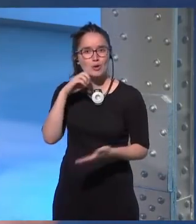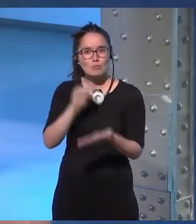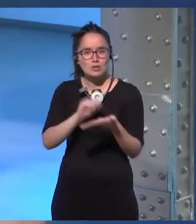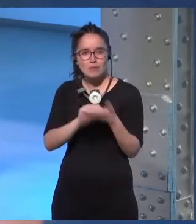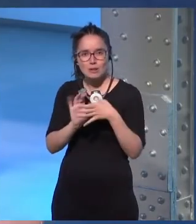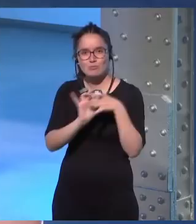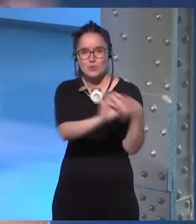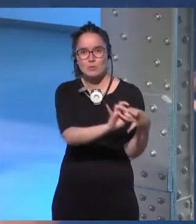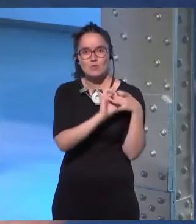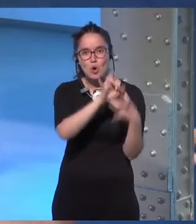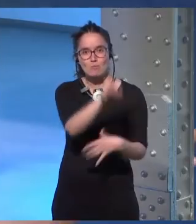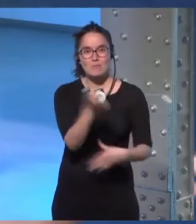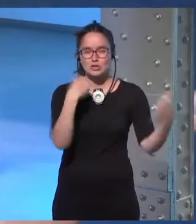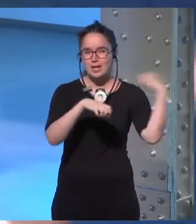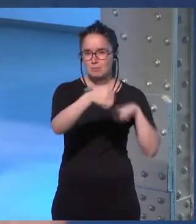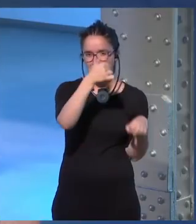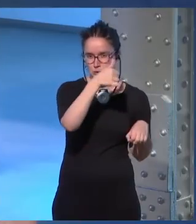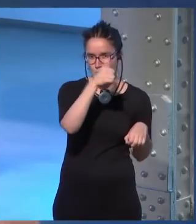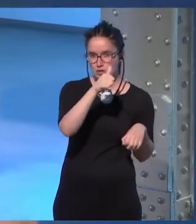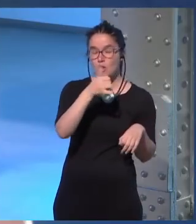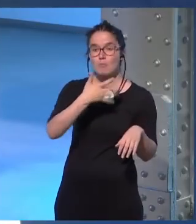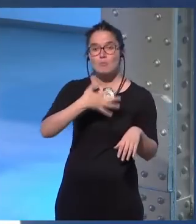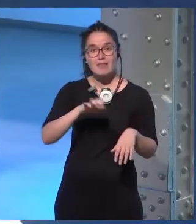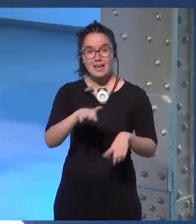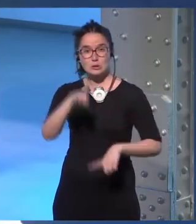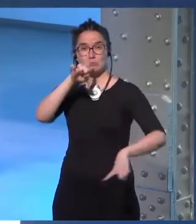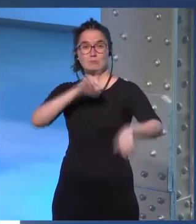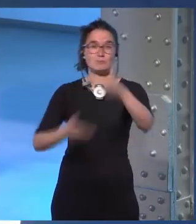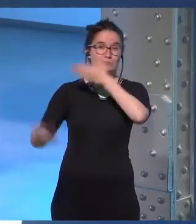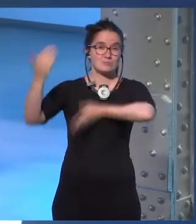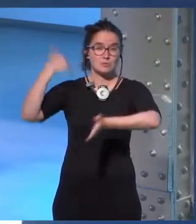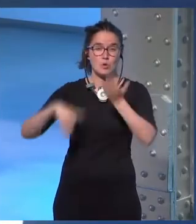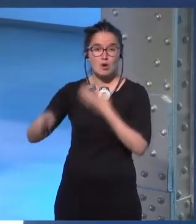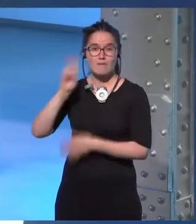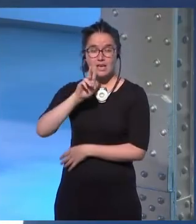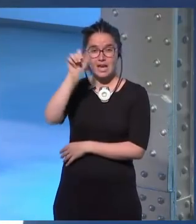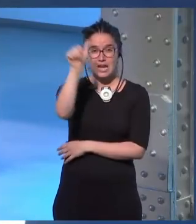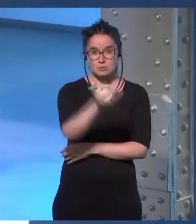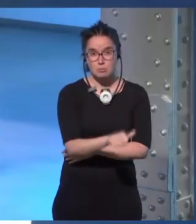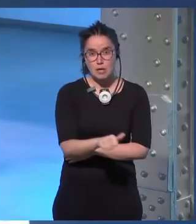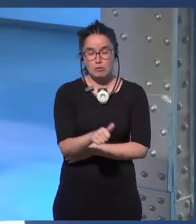asocia con personajes masculinos. Y quizás eso se remonte a lo que veía en las películas que me tragaba de niña.